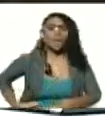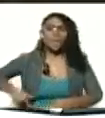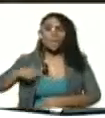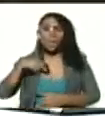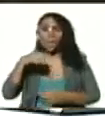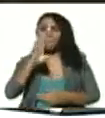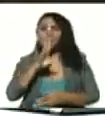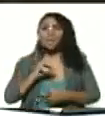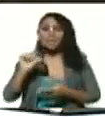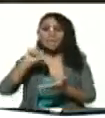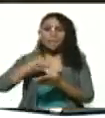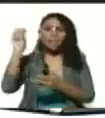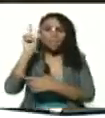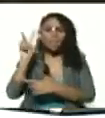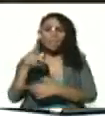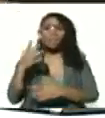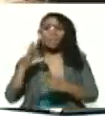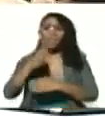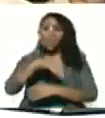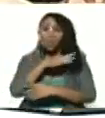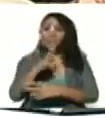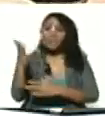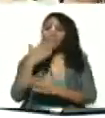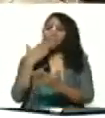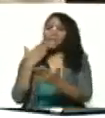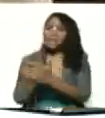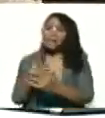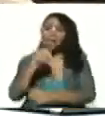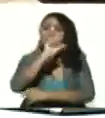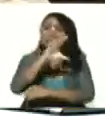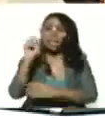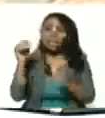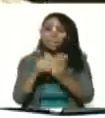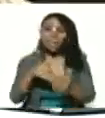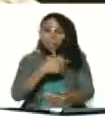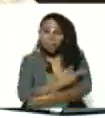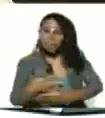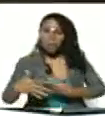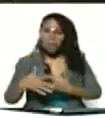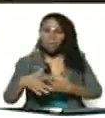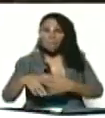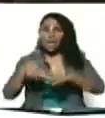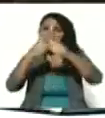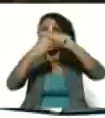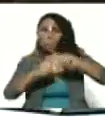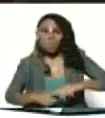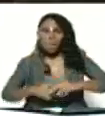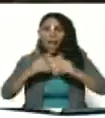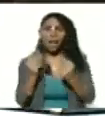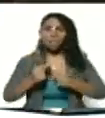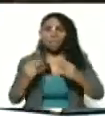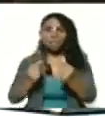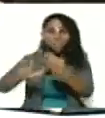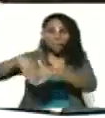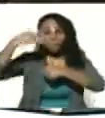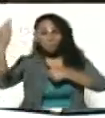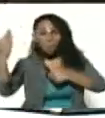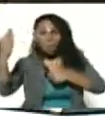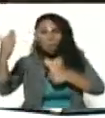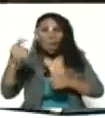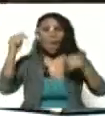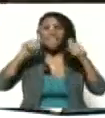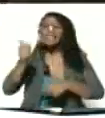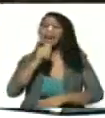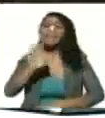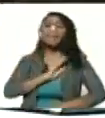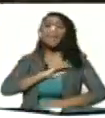Todos debemos salir a exigir la devolución de los 30 mil millones en cuentas y activos en el exterior a quien le